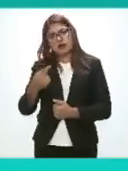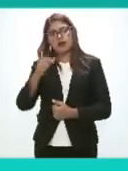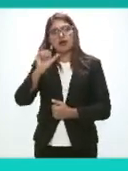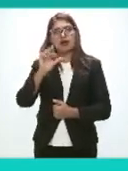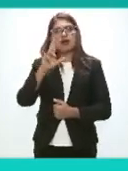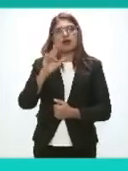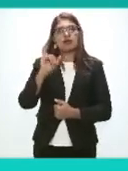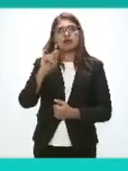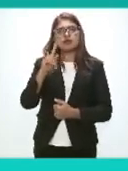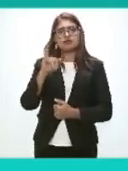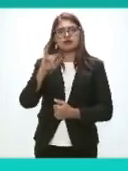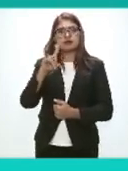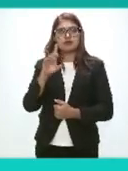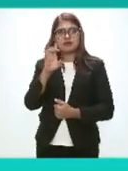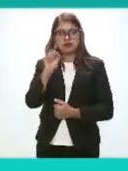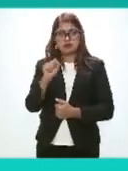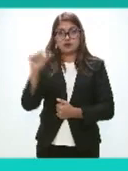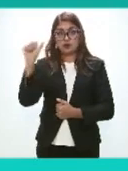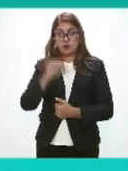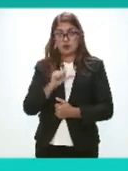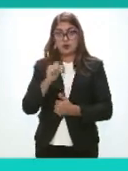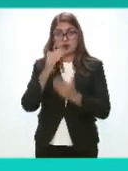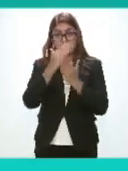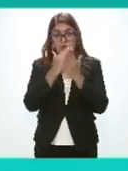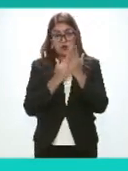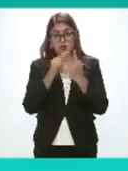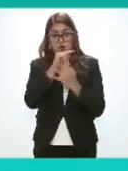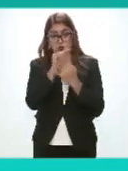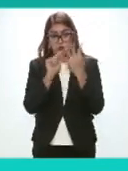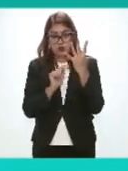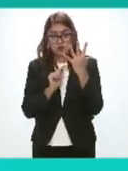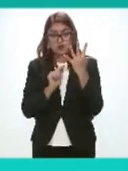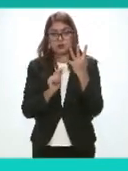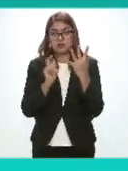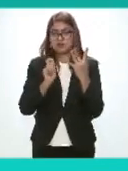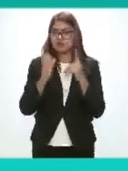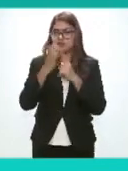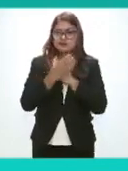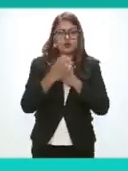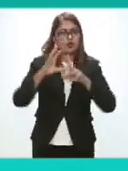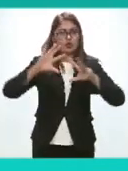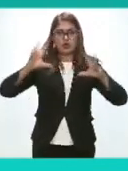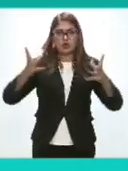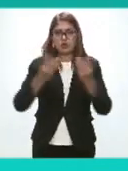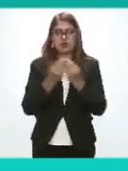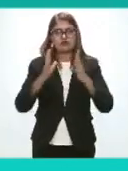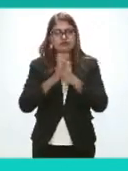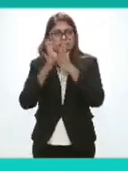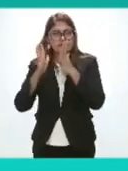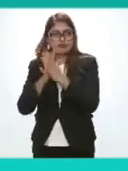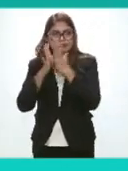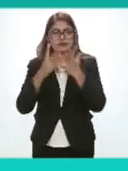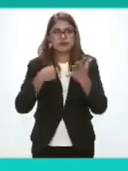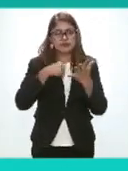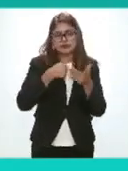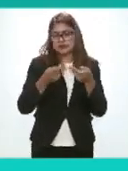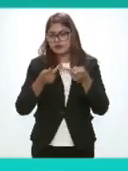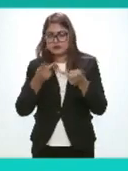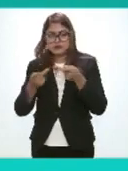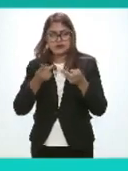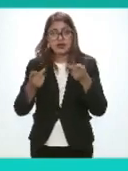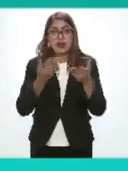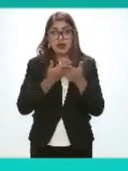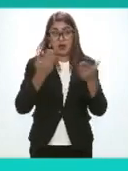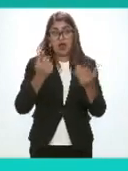De los cuatro puntos Que se van a ver Donde todas las comisiones Participamos Tiramos el lápiz Y hoy Bueno